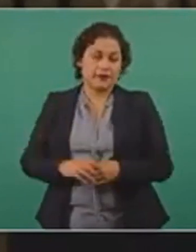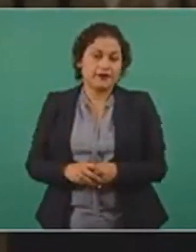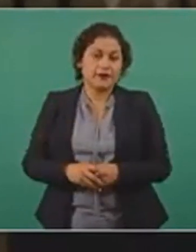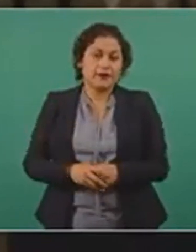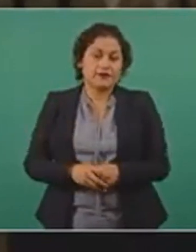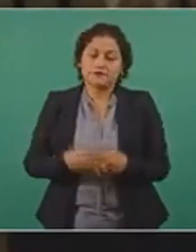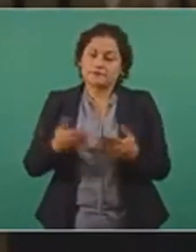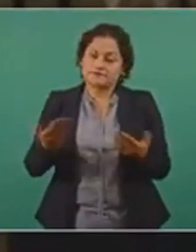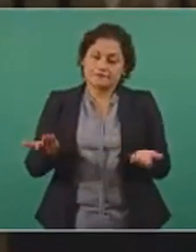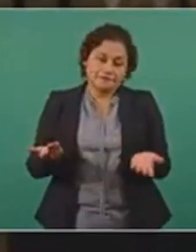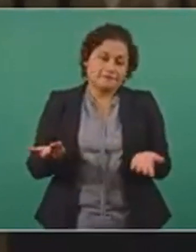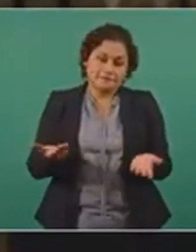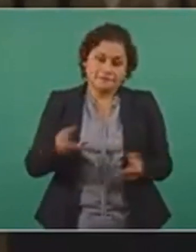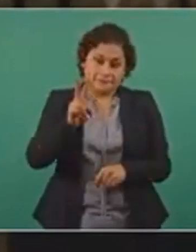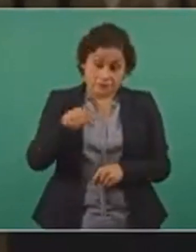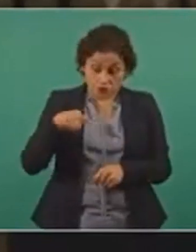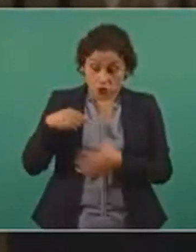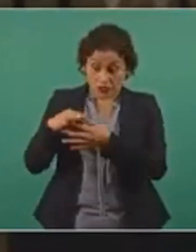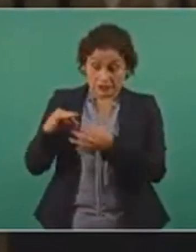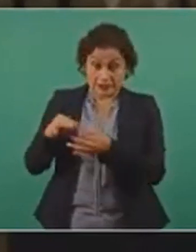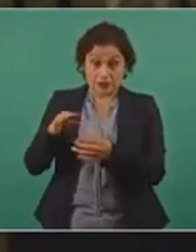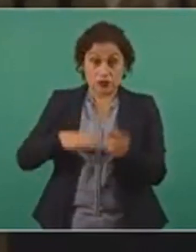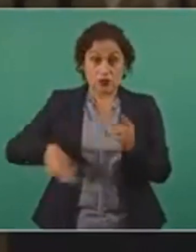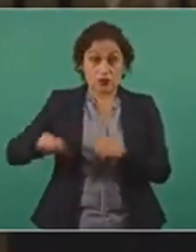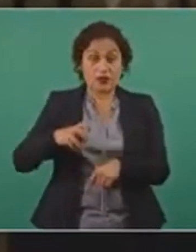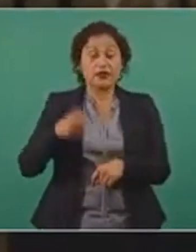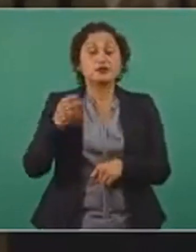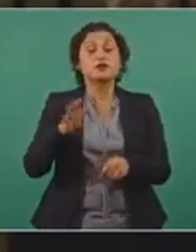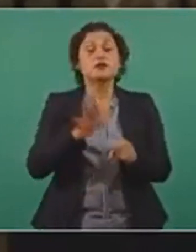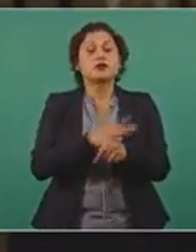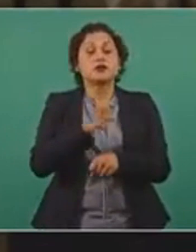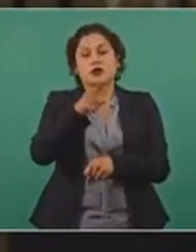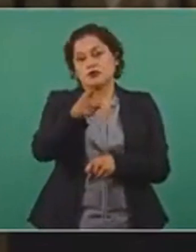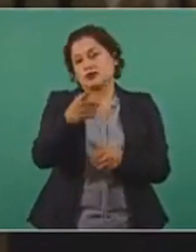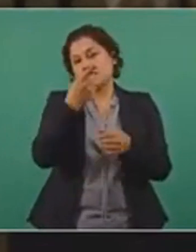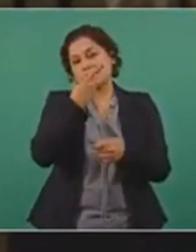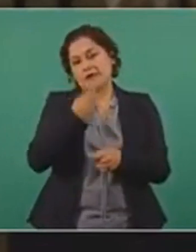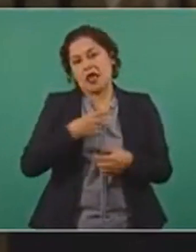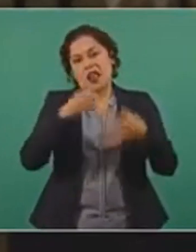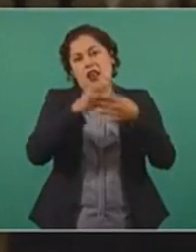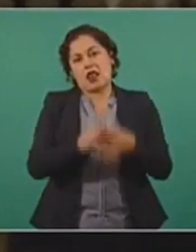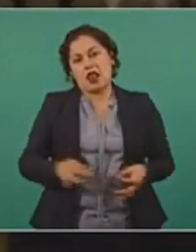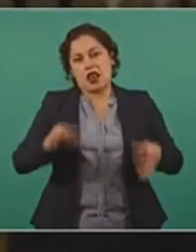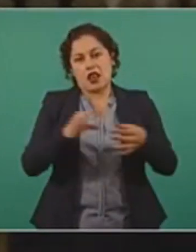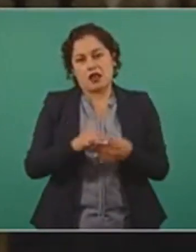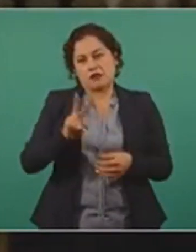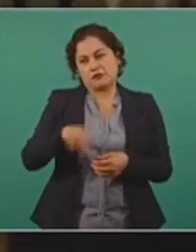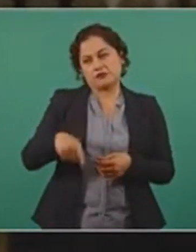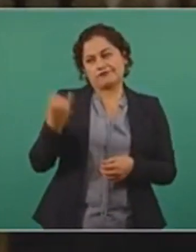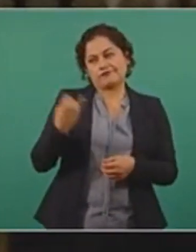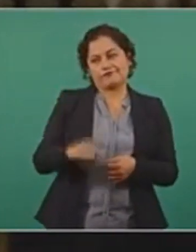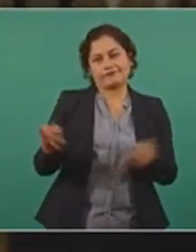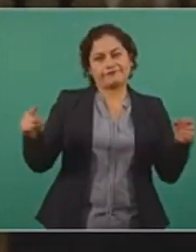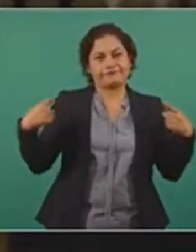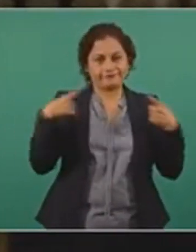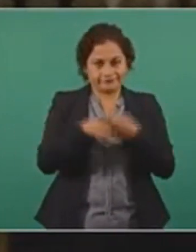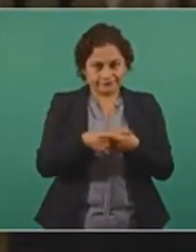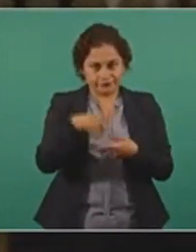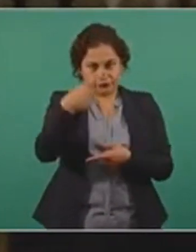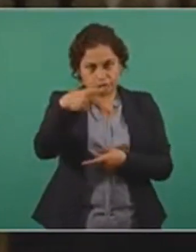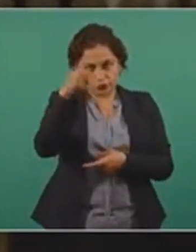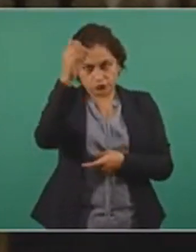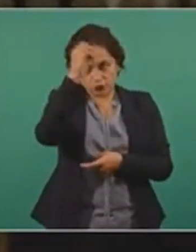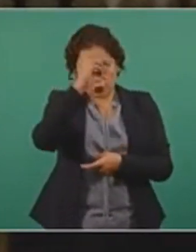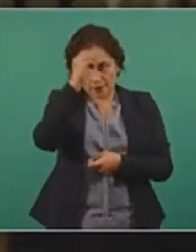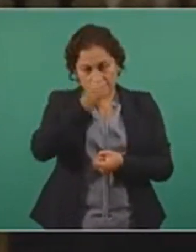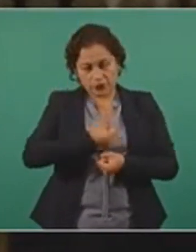lo que usted ha planteado y ha promovido, esto es un contrasentido. Sin embargo, yo se lo planteo. ¿Qué mensaje